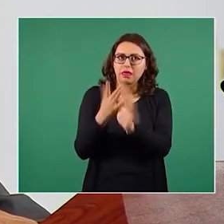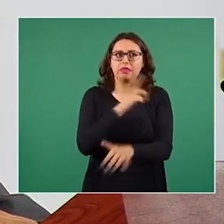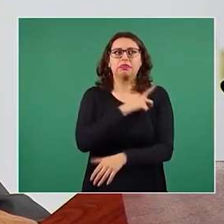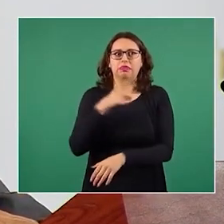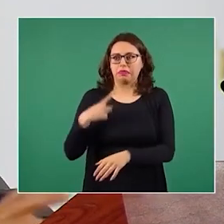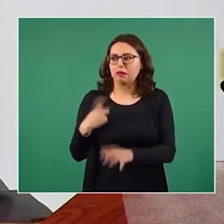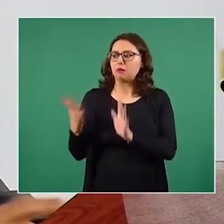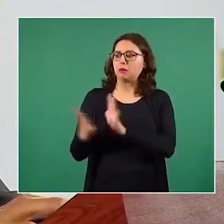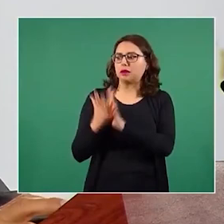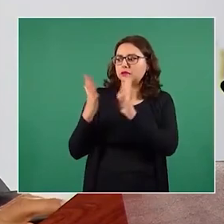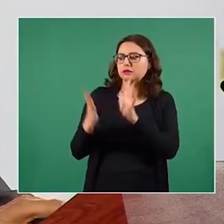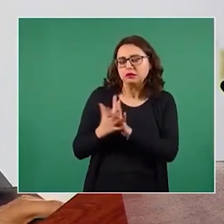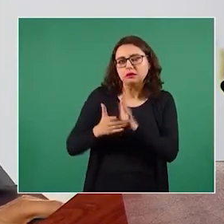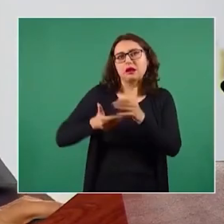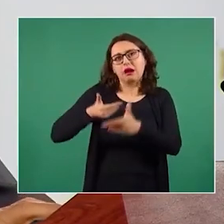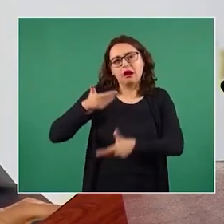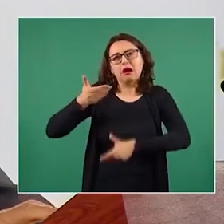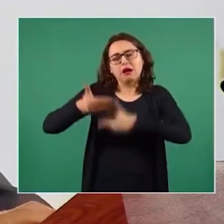En eso